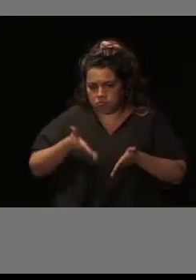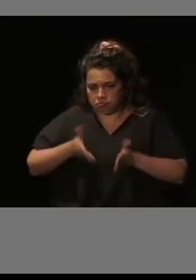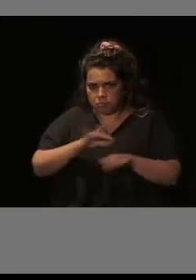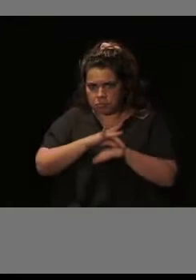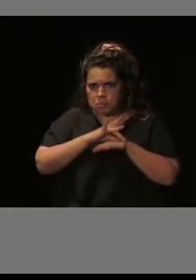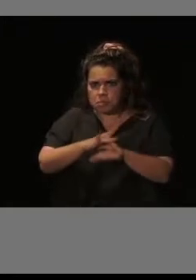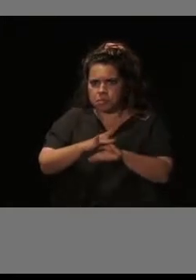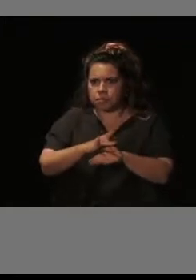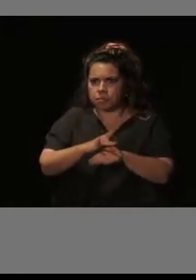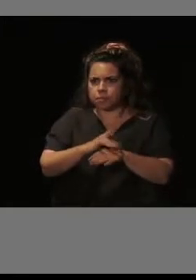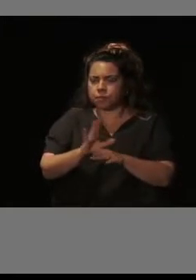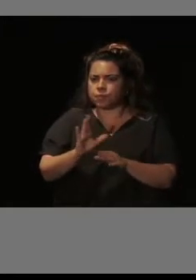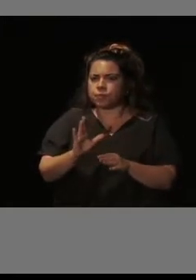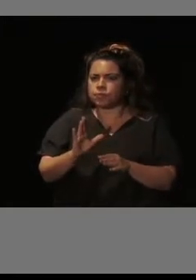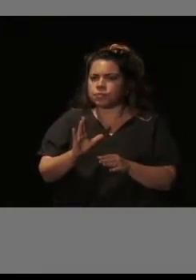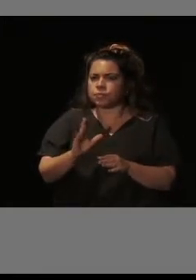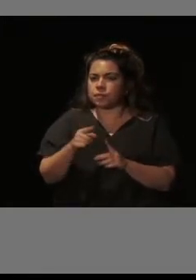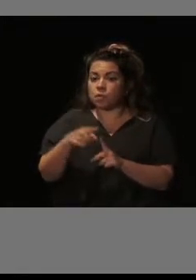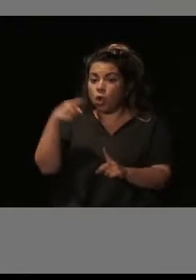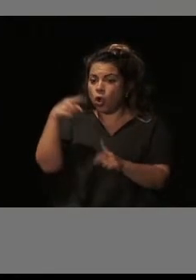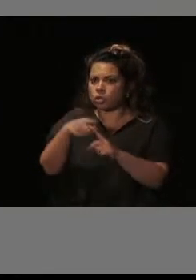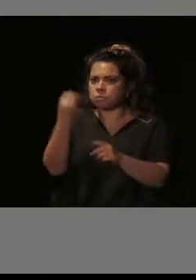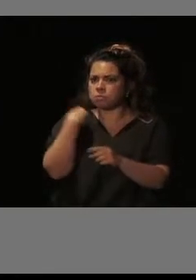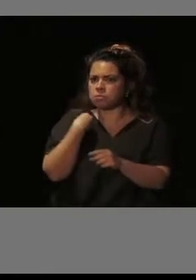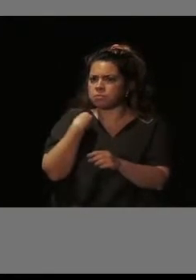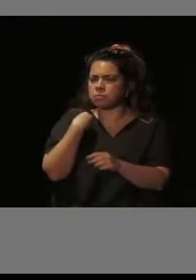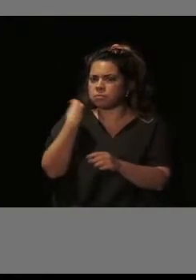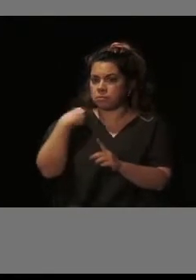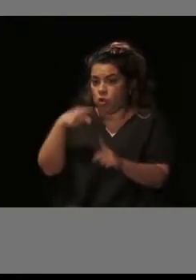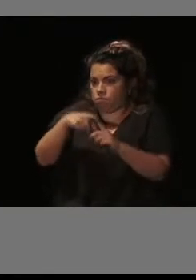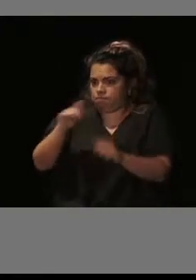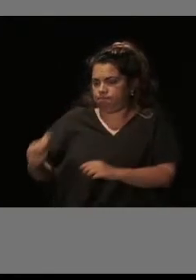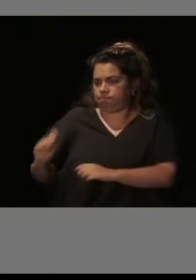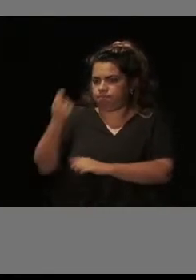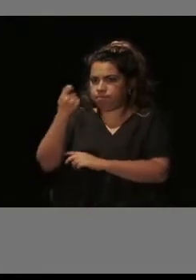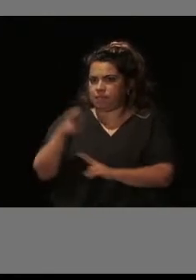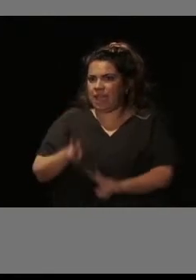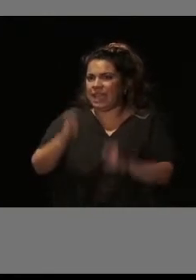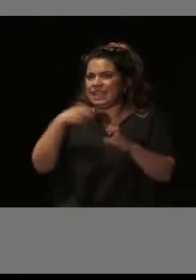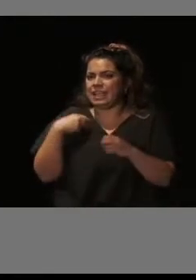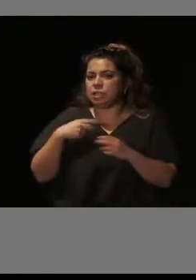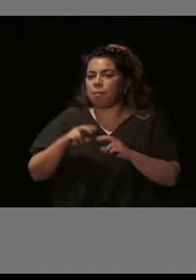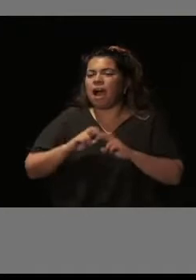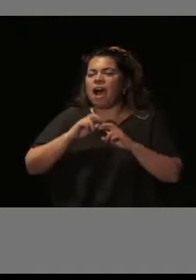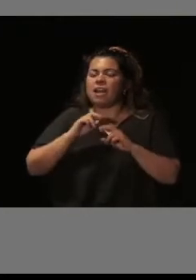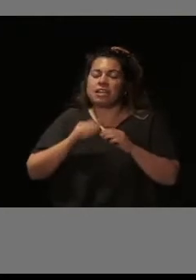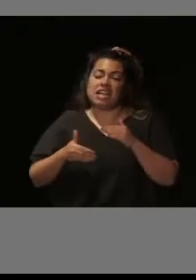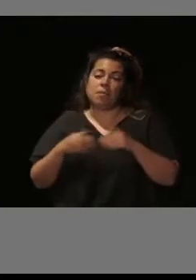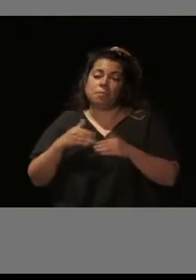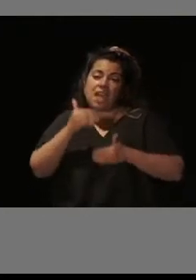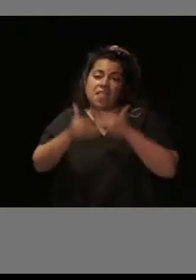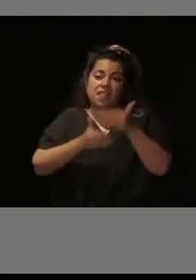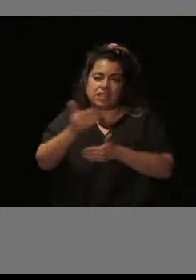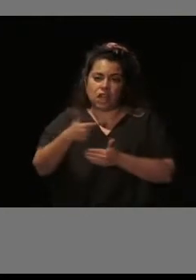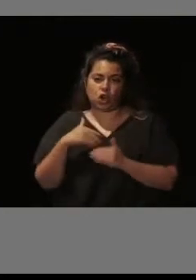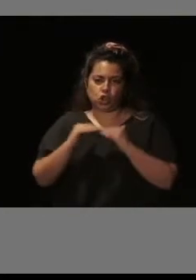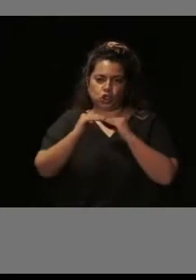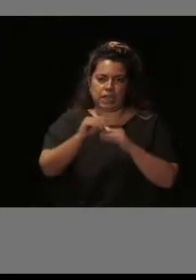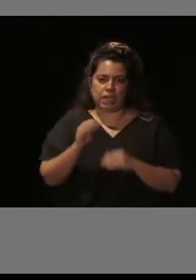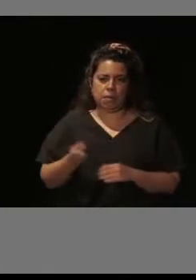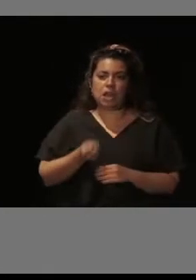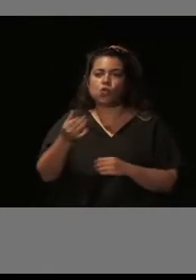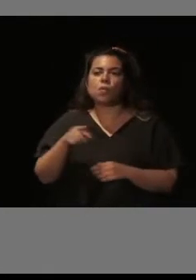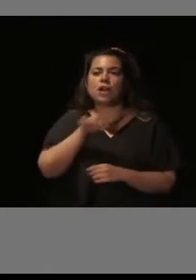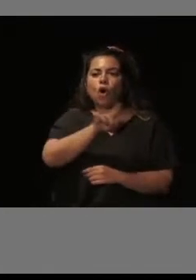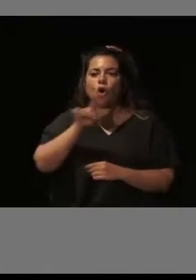caso, por lo menos a acercarnos a la consecución de ese objetivo de desarrollo sostenible número 11, para conseguir